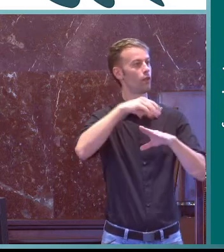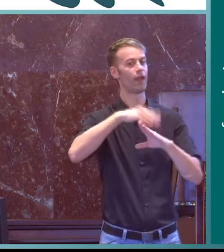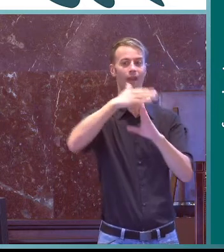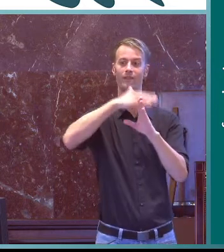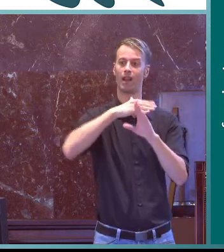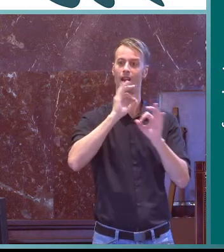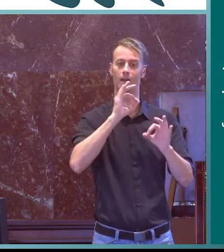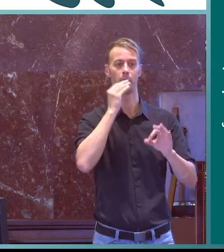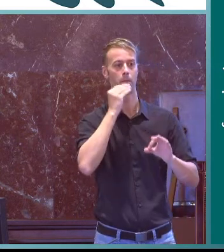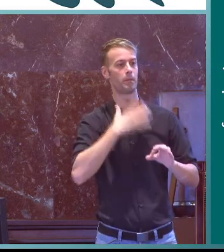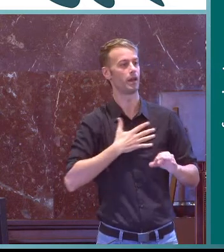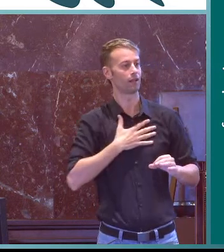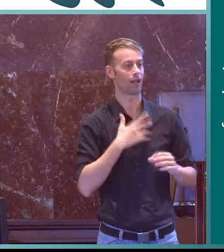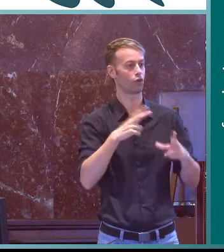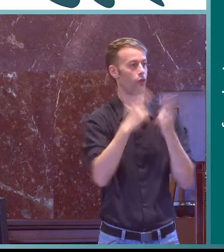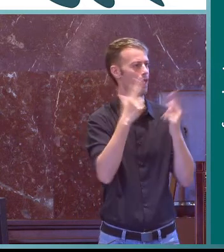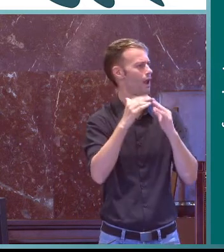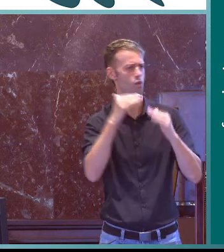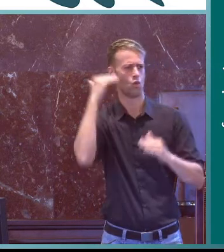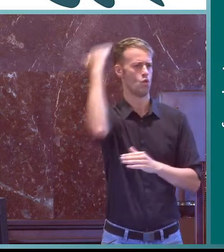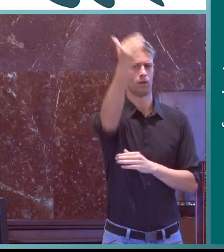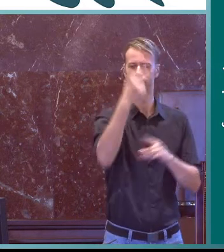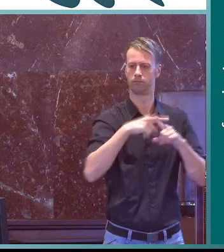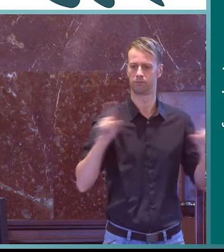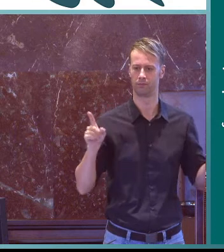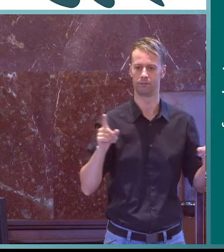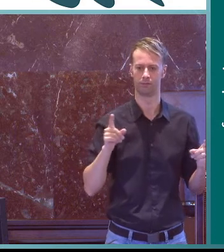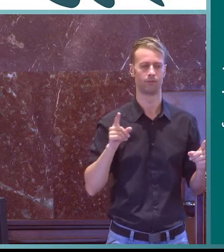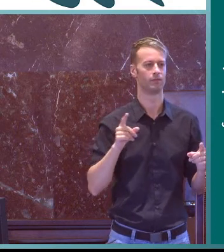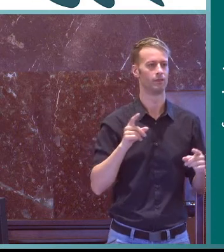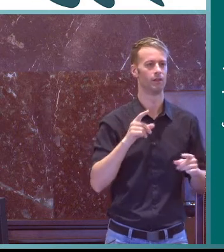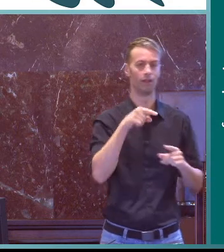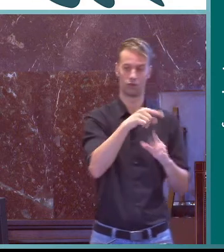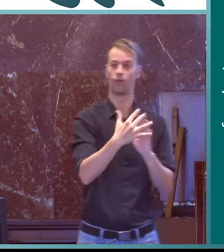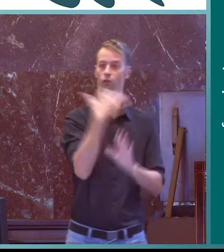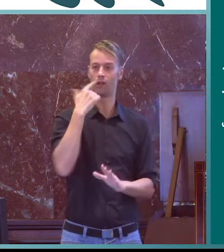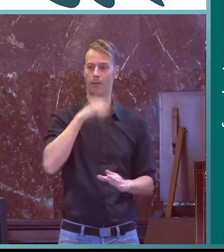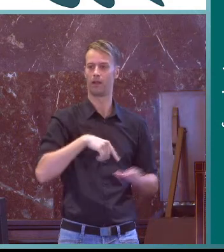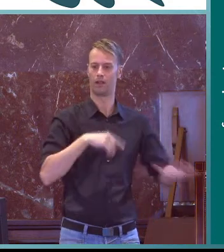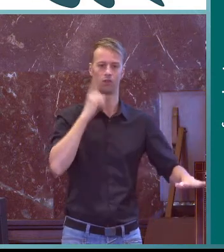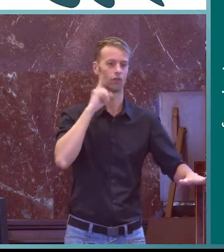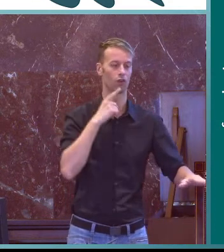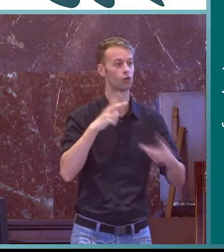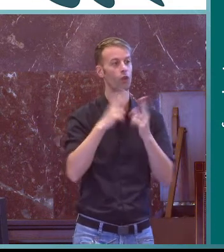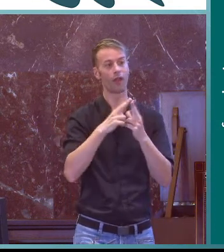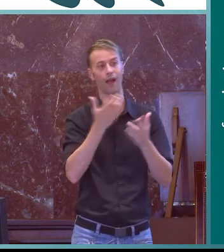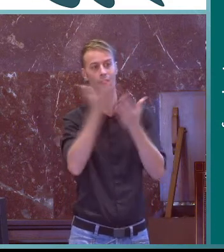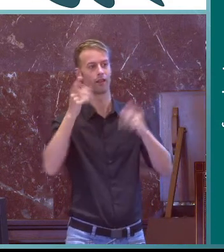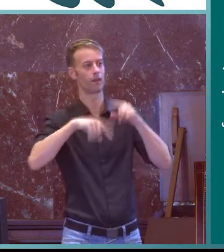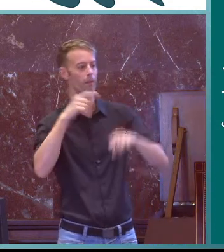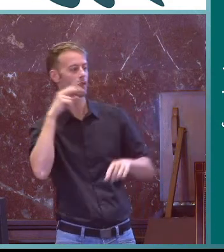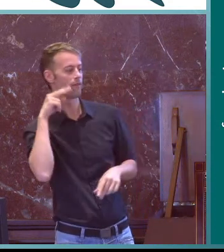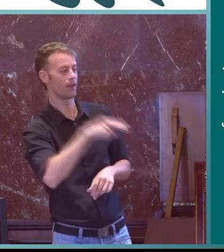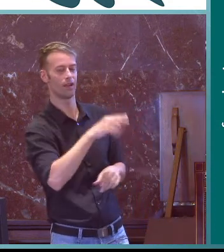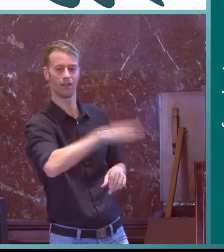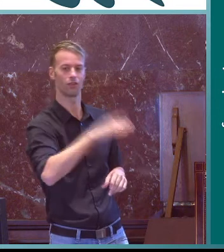Suecia en Suecia el nivel de bienestar social es muy alto es distinto al que tenemos aquí todo eso también va a